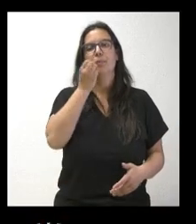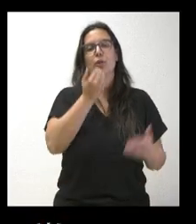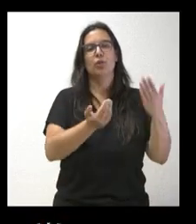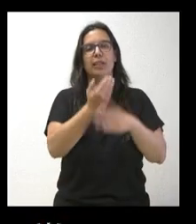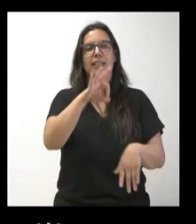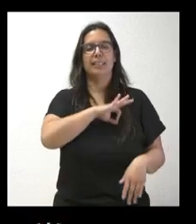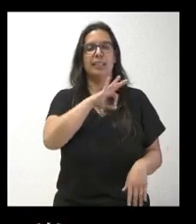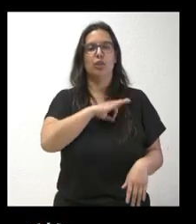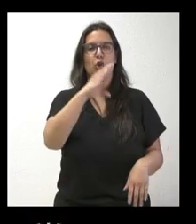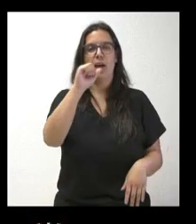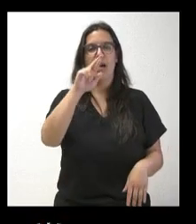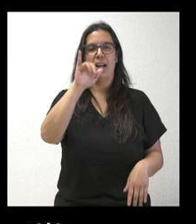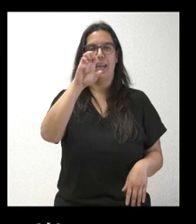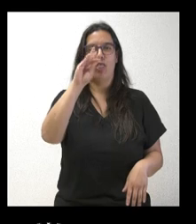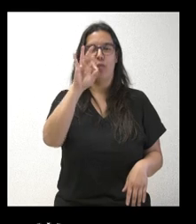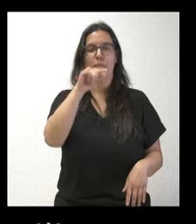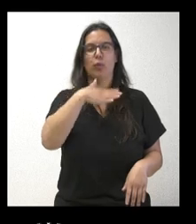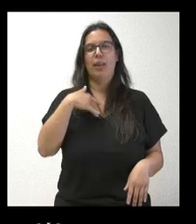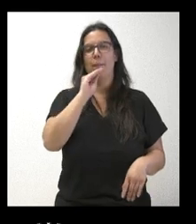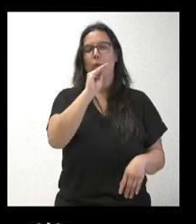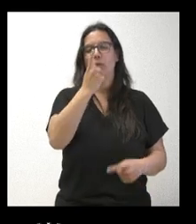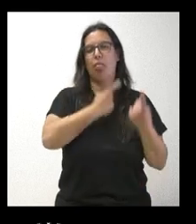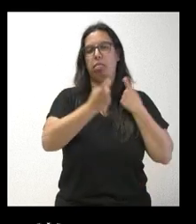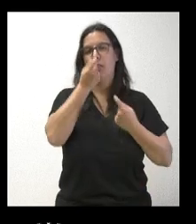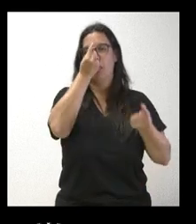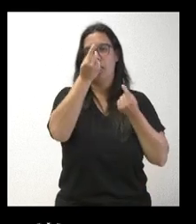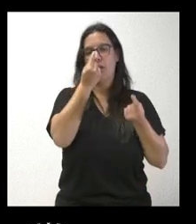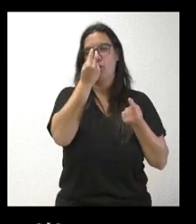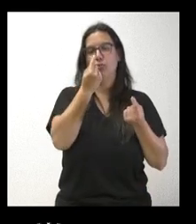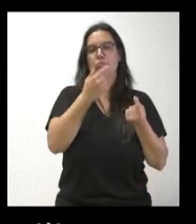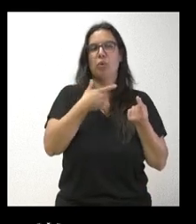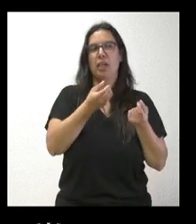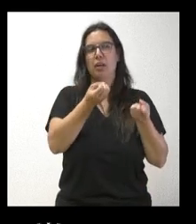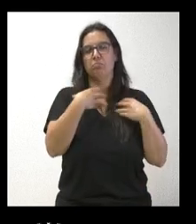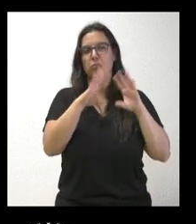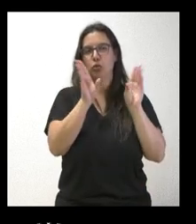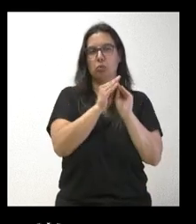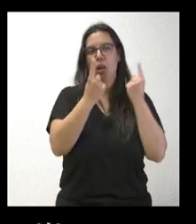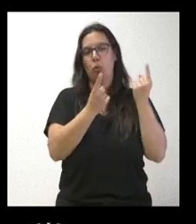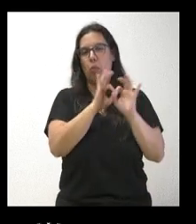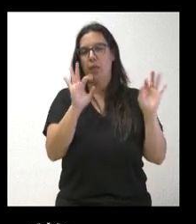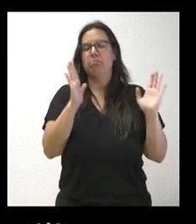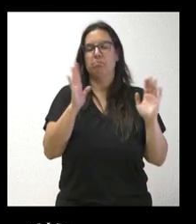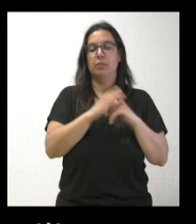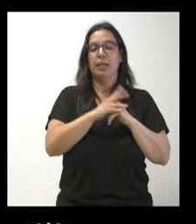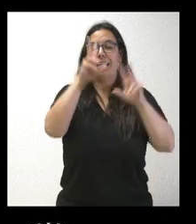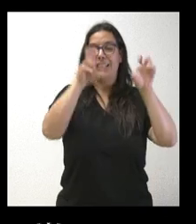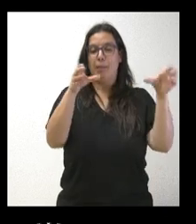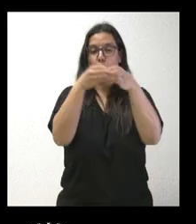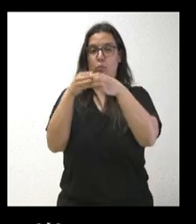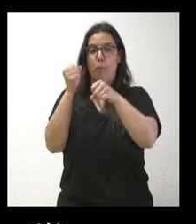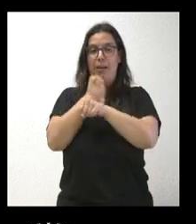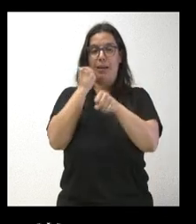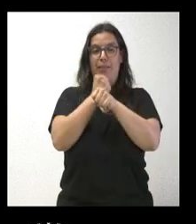Carriedo. Yo le quería preguntar algunos datos, no sé si me podrá dar todos, alguno o ninguno. El tema este de las cuadrillas nocturnas, cuántas hay en